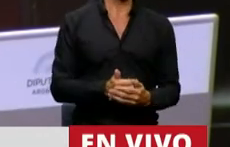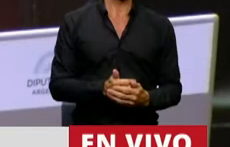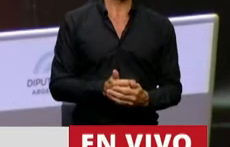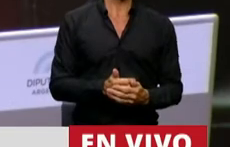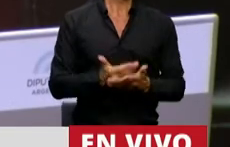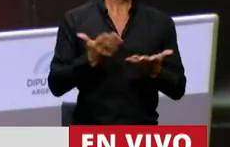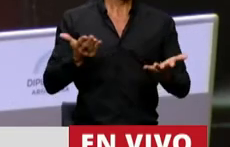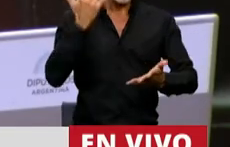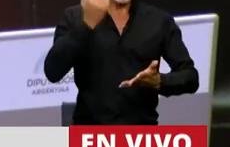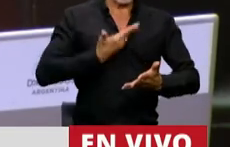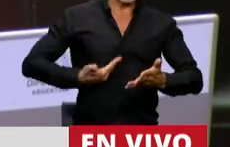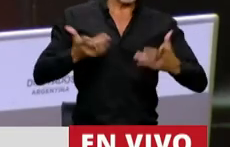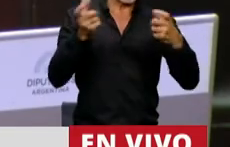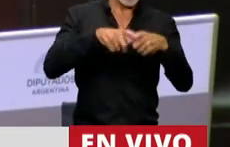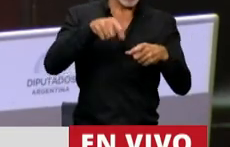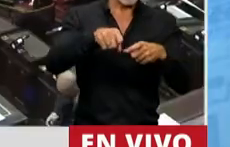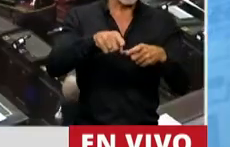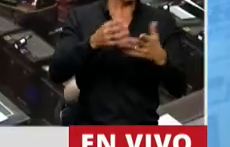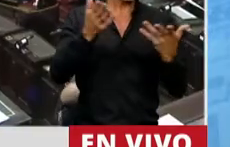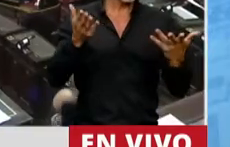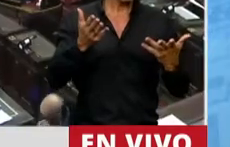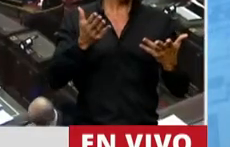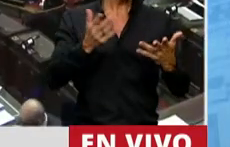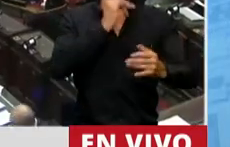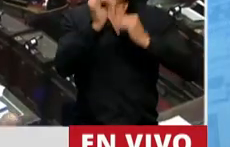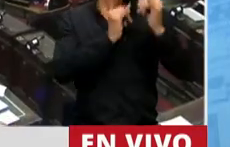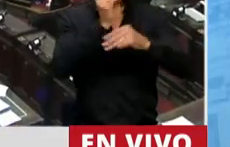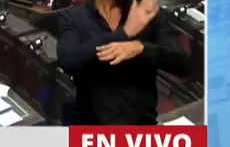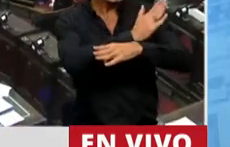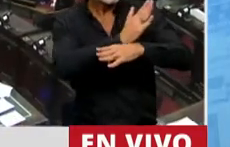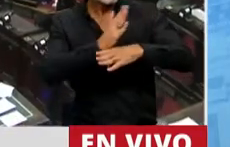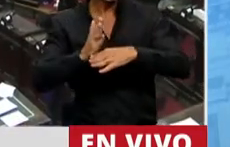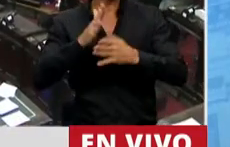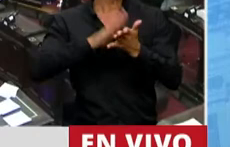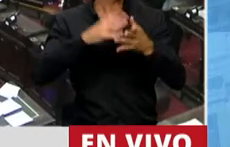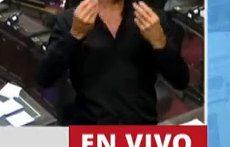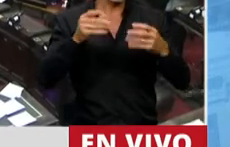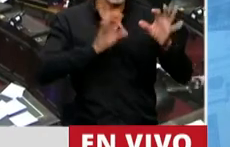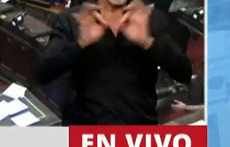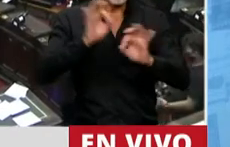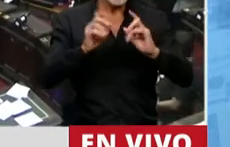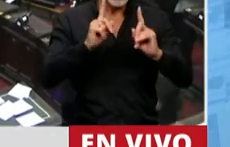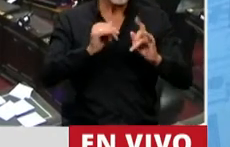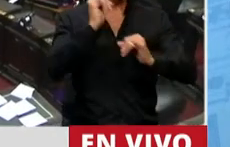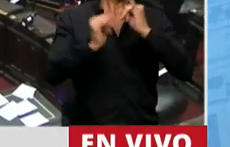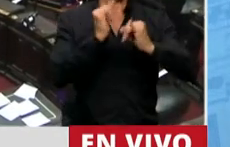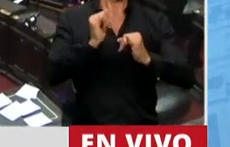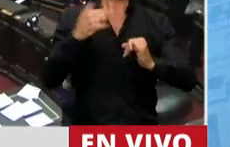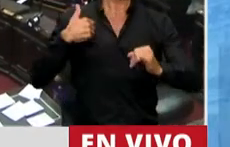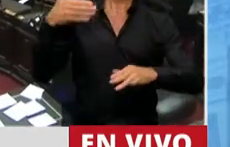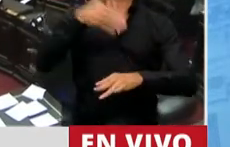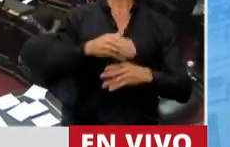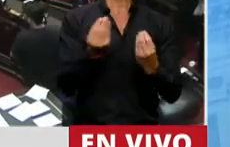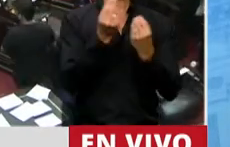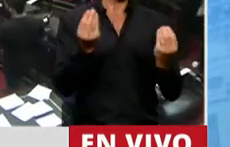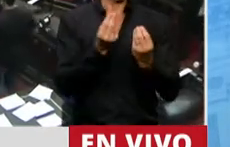ya el Presidente de la Comisión ha podido comentar, describir cuestiones referidas al propio proyecto, vengo en realidad